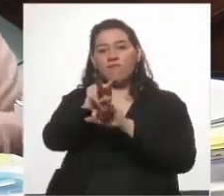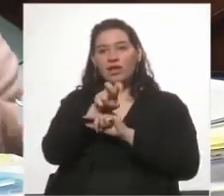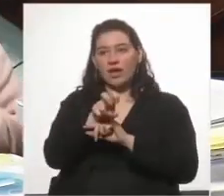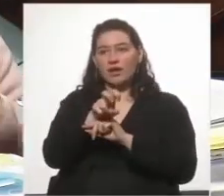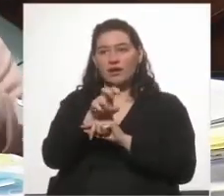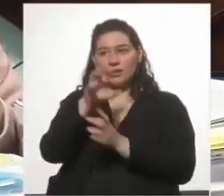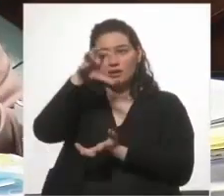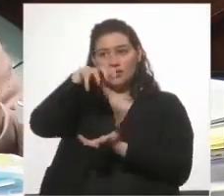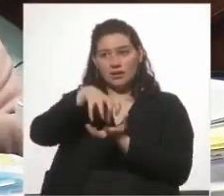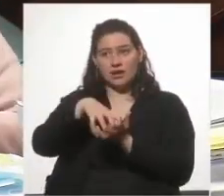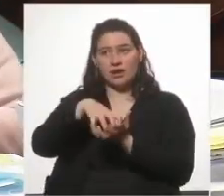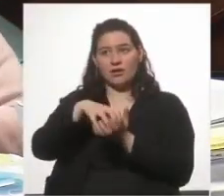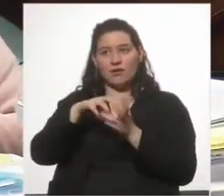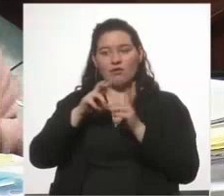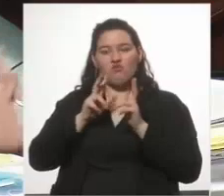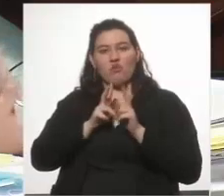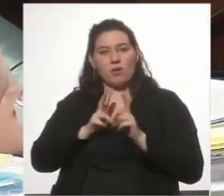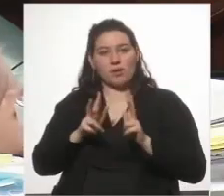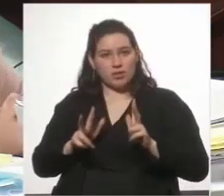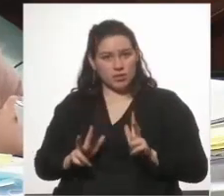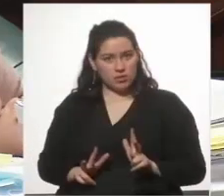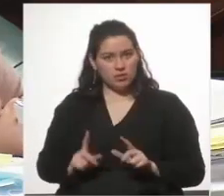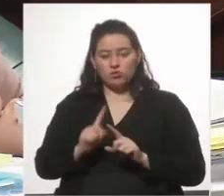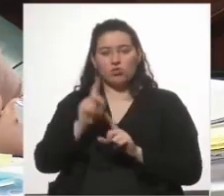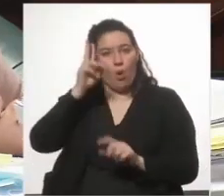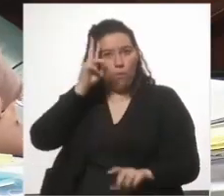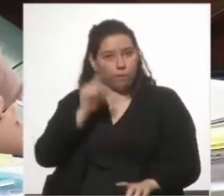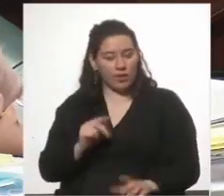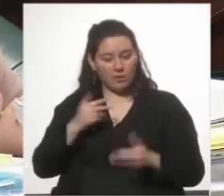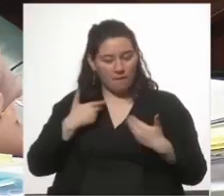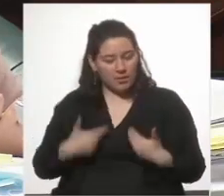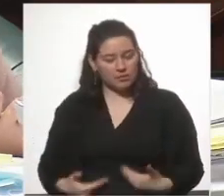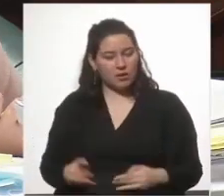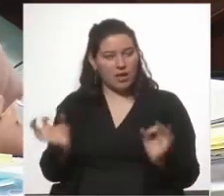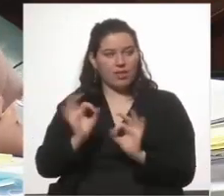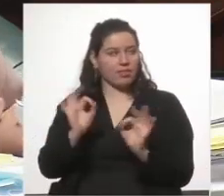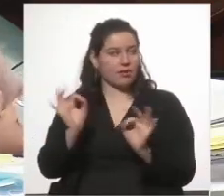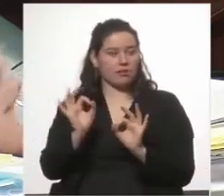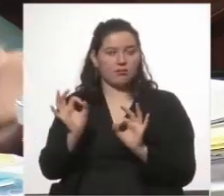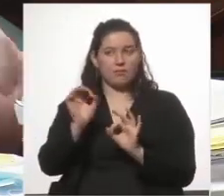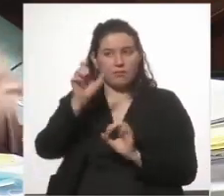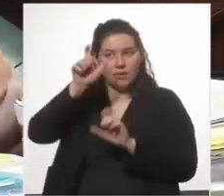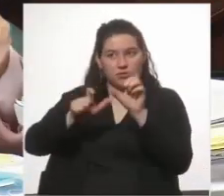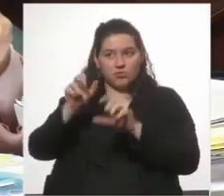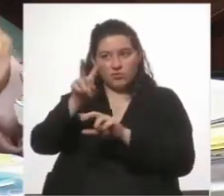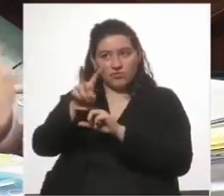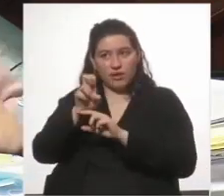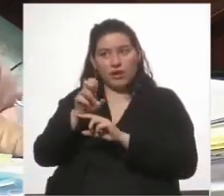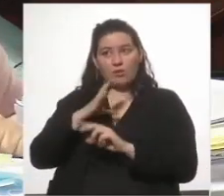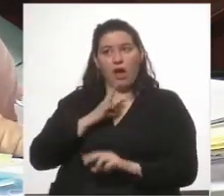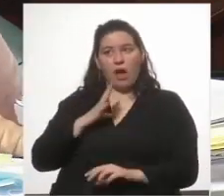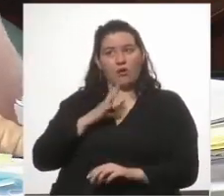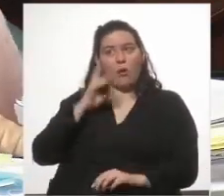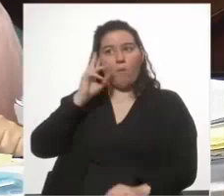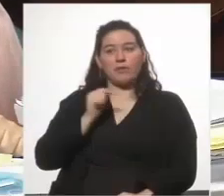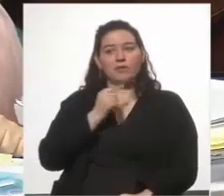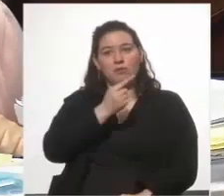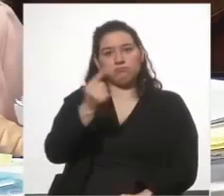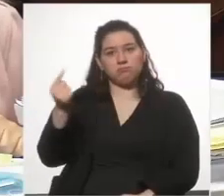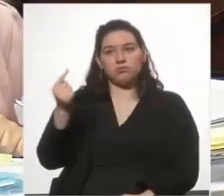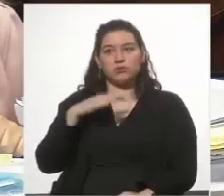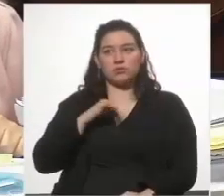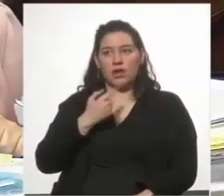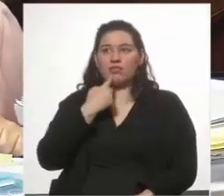formalmente, y no estoy dando ninguna opinión personal de ningún fiscal, que la tengo, y ya la he hecho